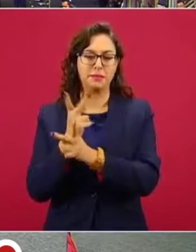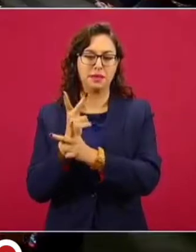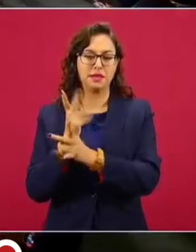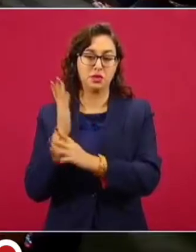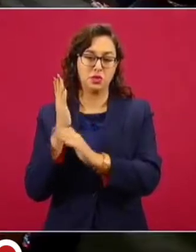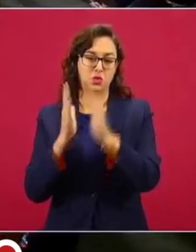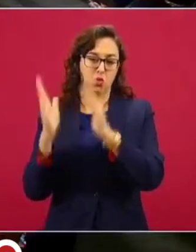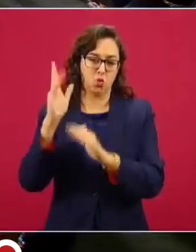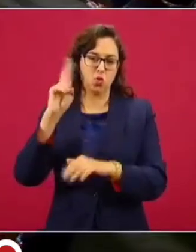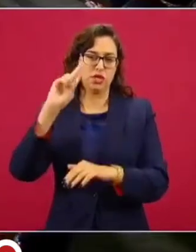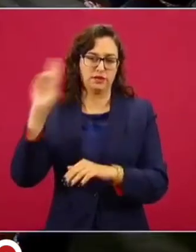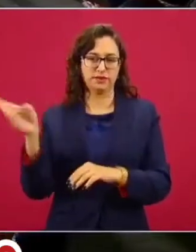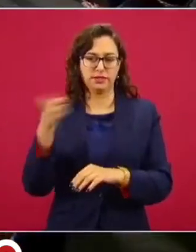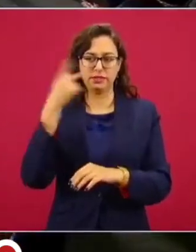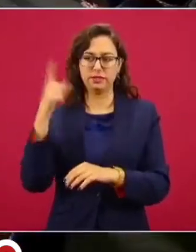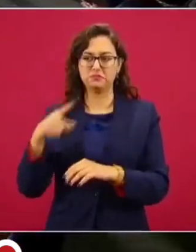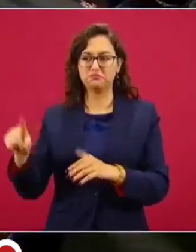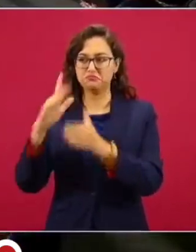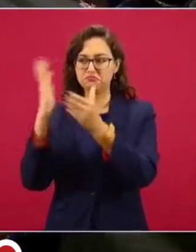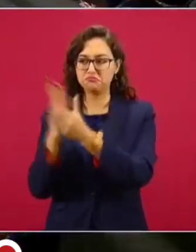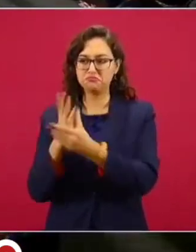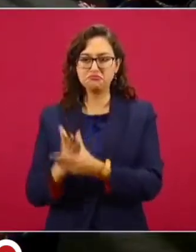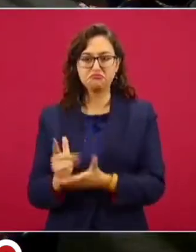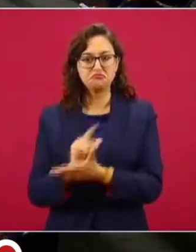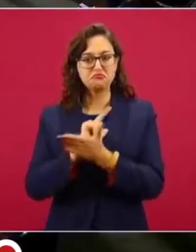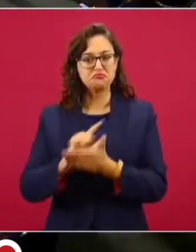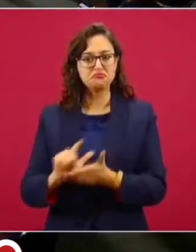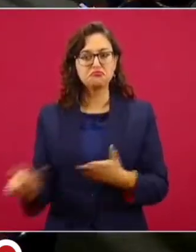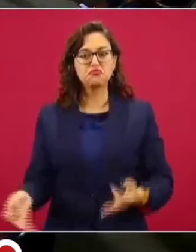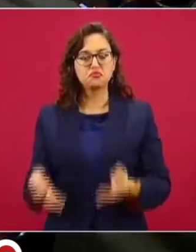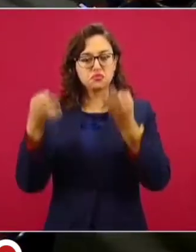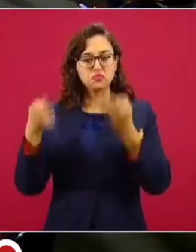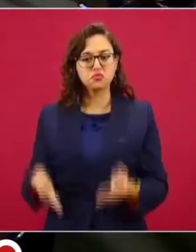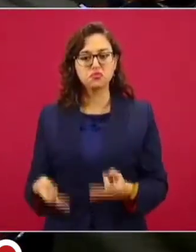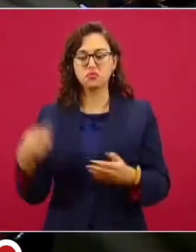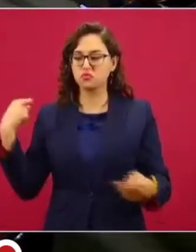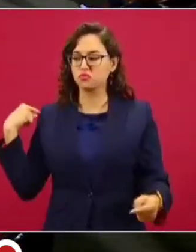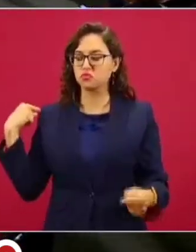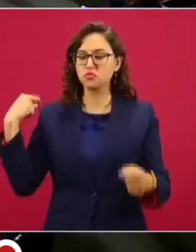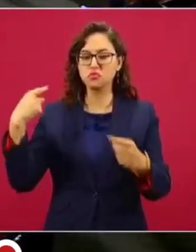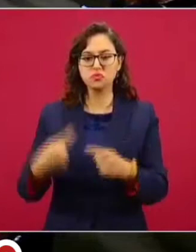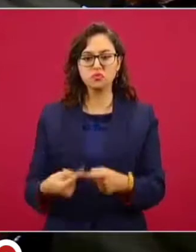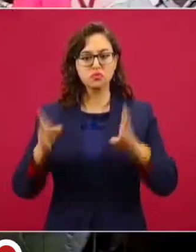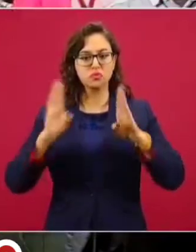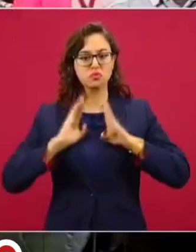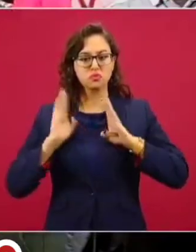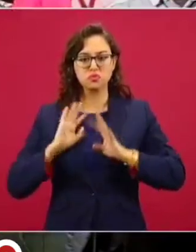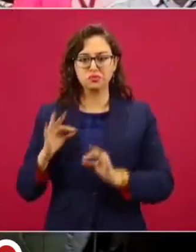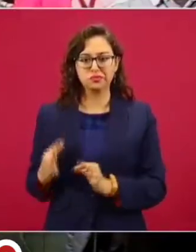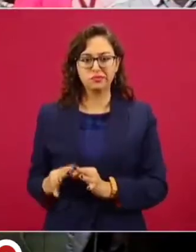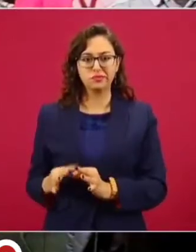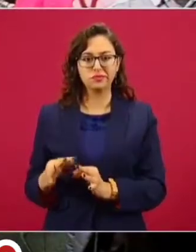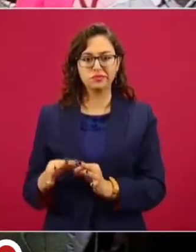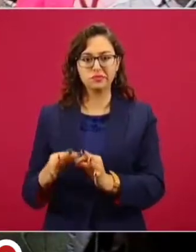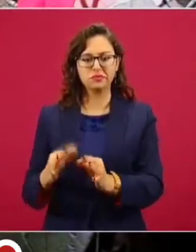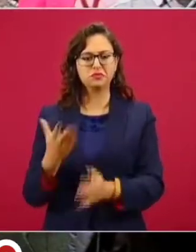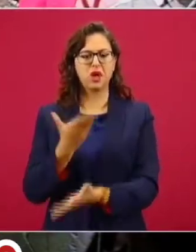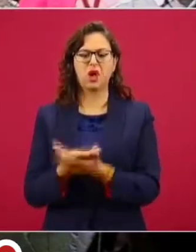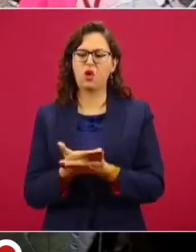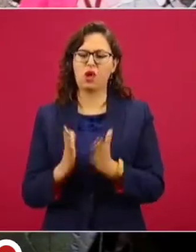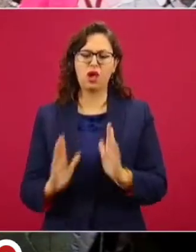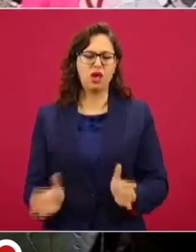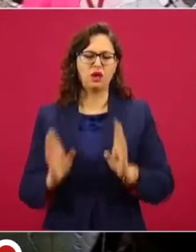y que tienen expedientes limpios durante el tiempo que estuvieron en la milicia y ahora como civiles.